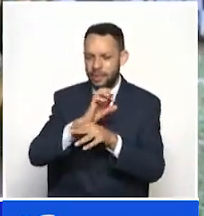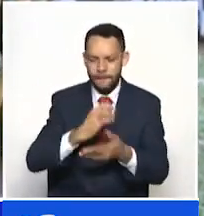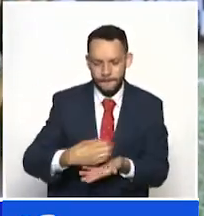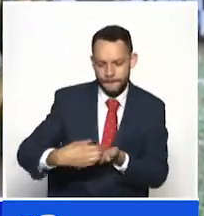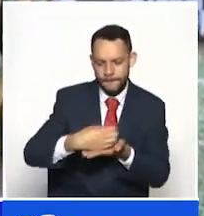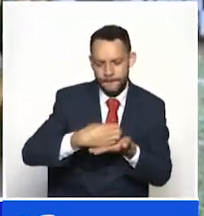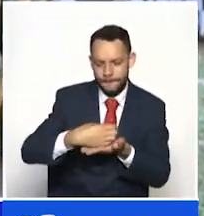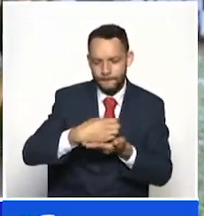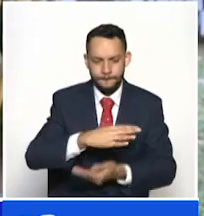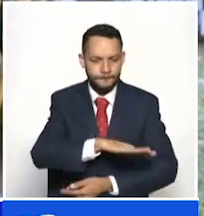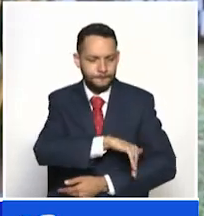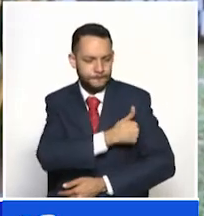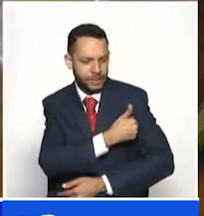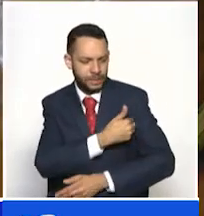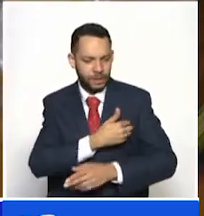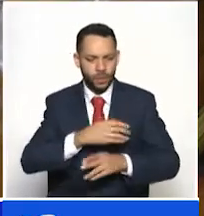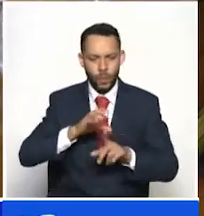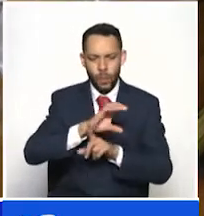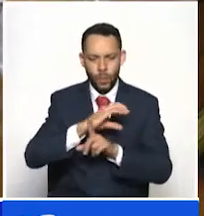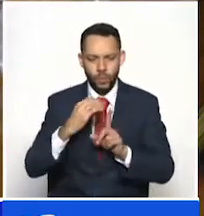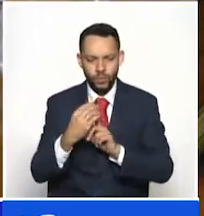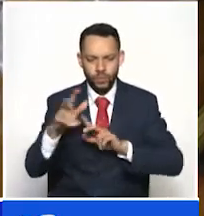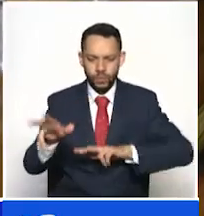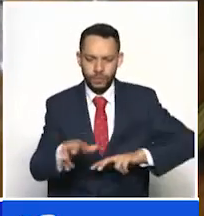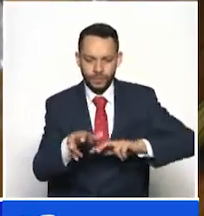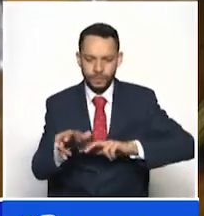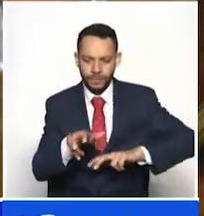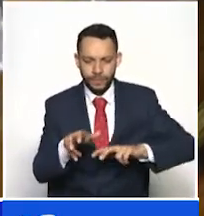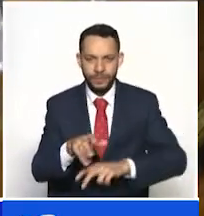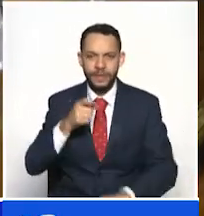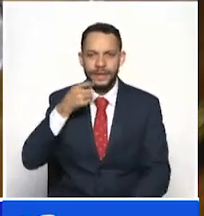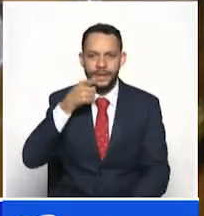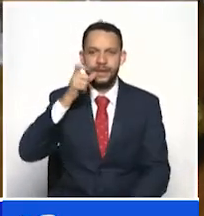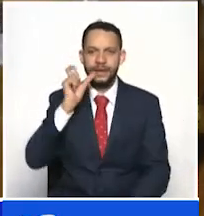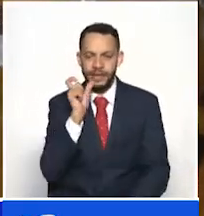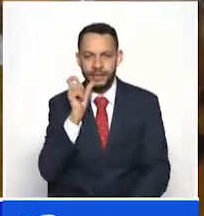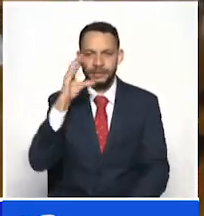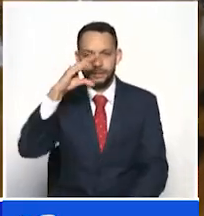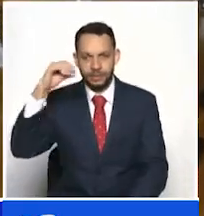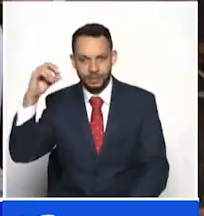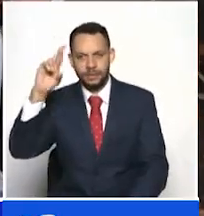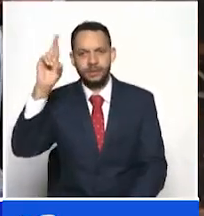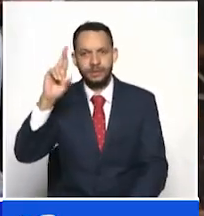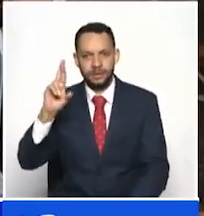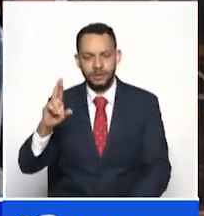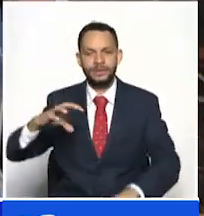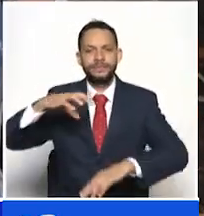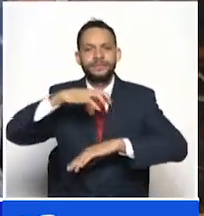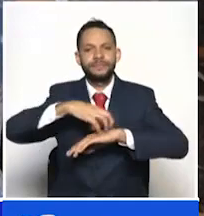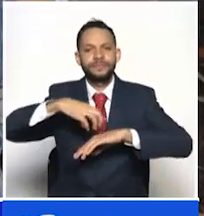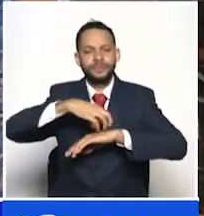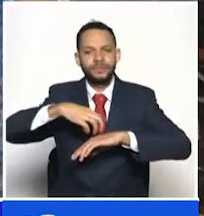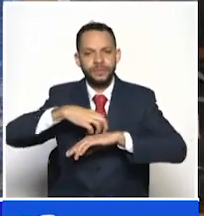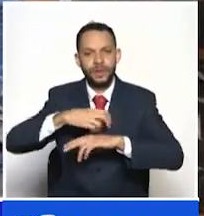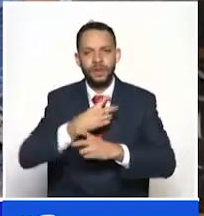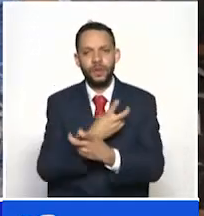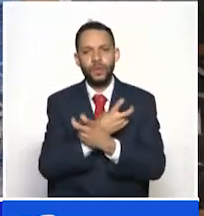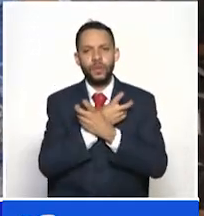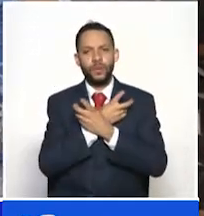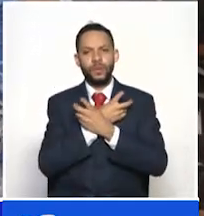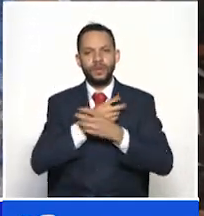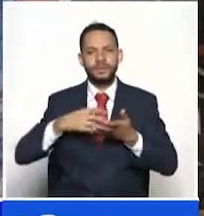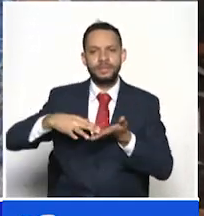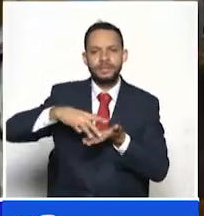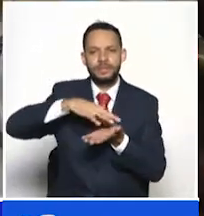Ministerio de Agricultura y delegados de los departamentos de Caldas, Cauca, Caquetá, Cundinamarca, Huila, Meta, Quindío, Rizaralda, Santander,